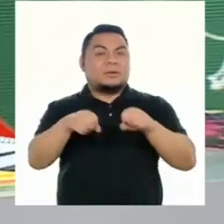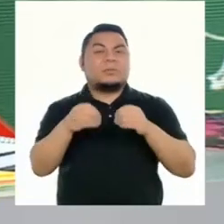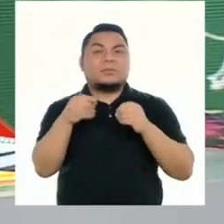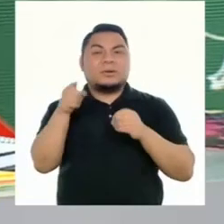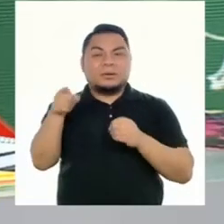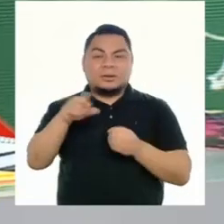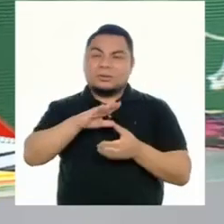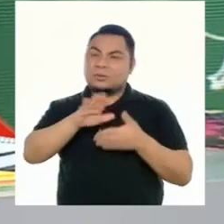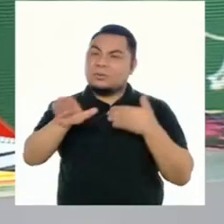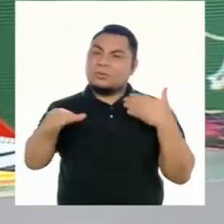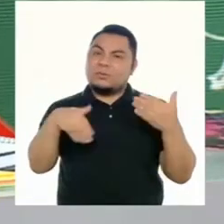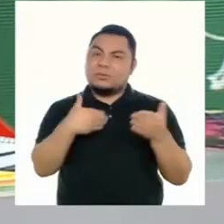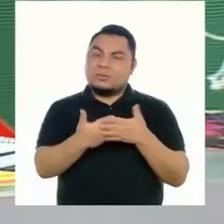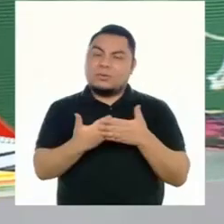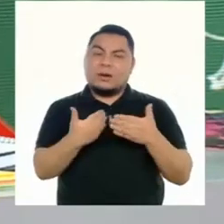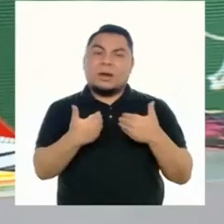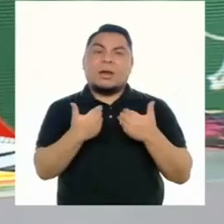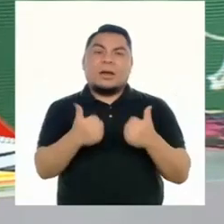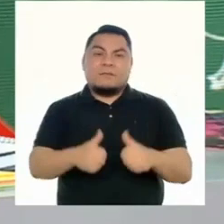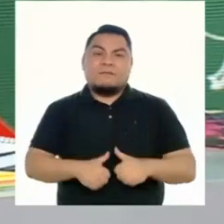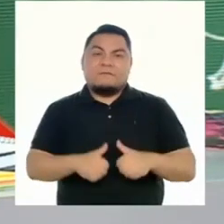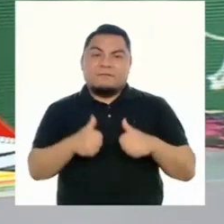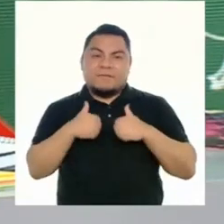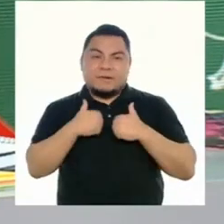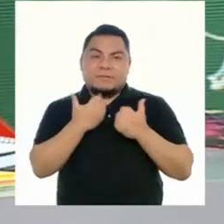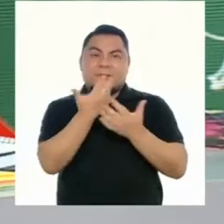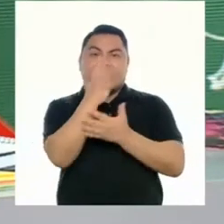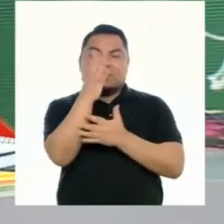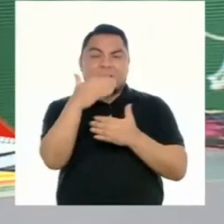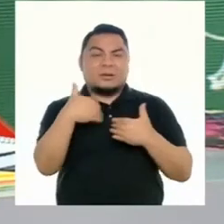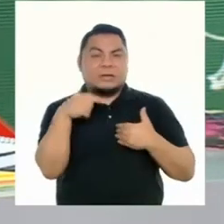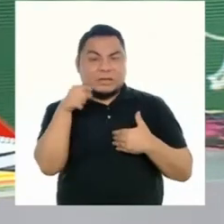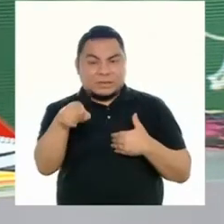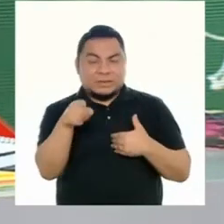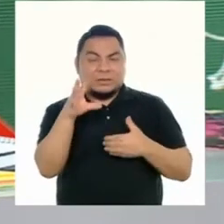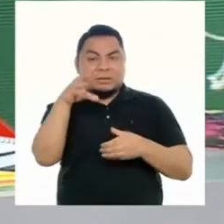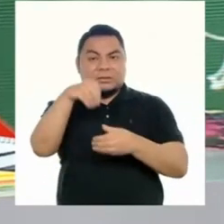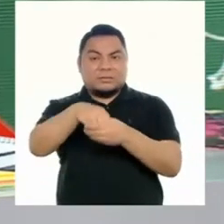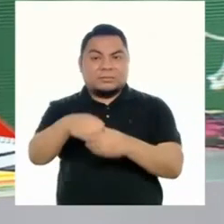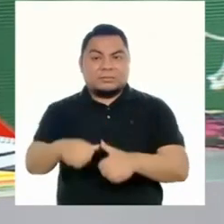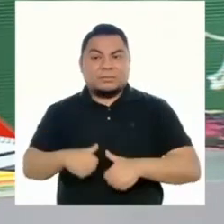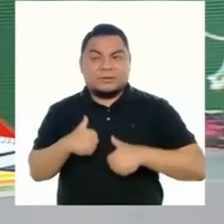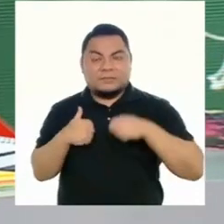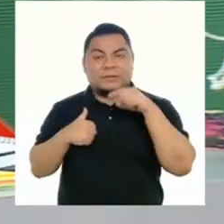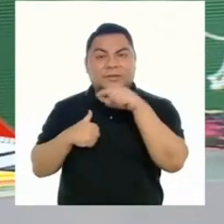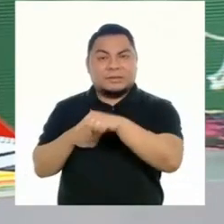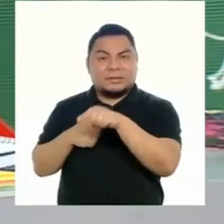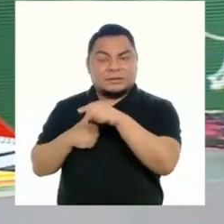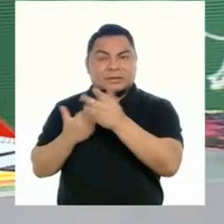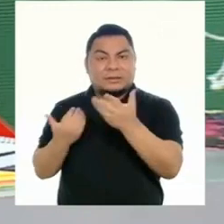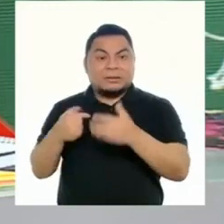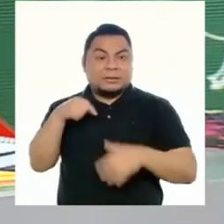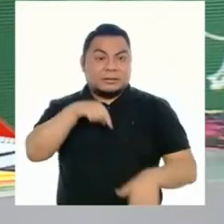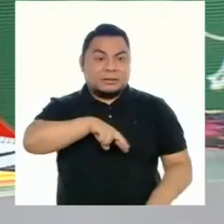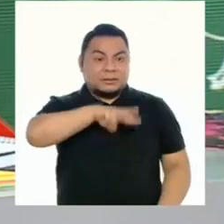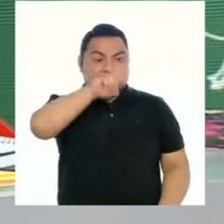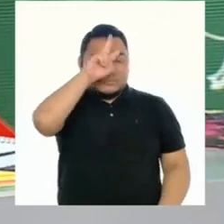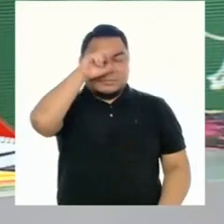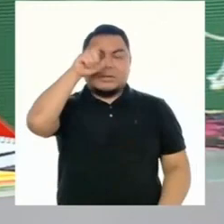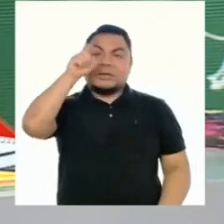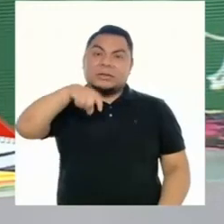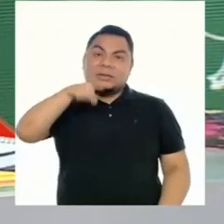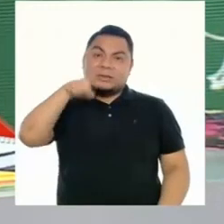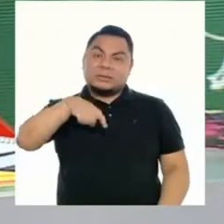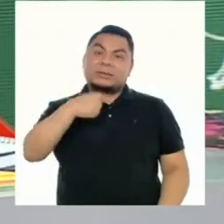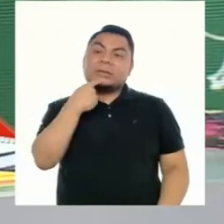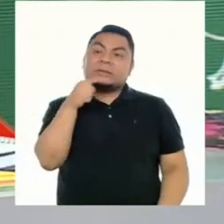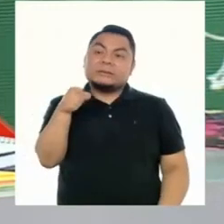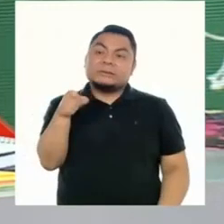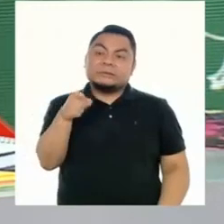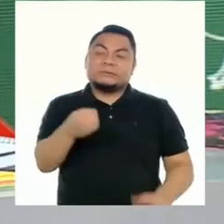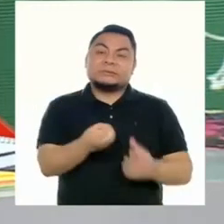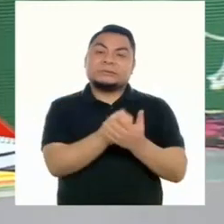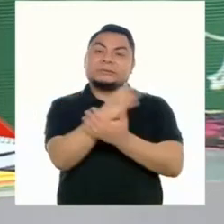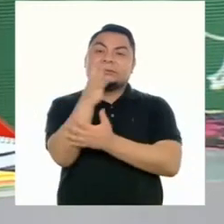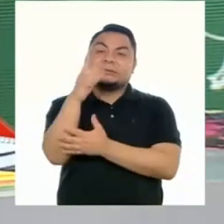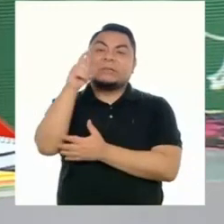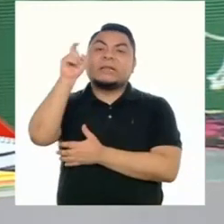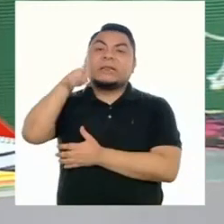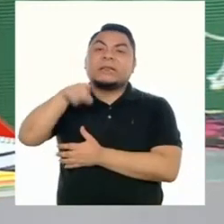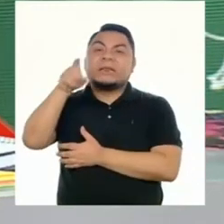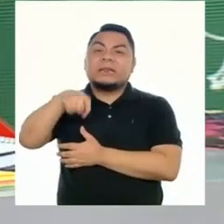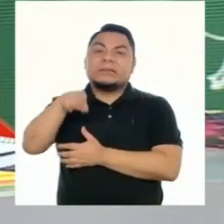todos los organismos vivos y los ecosistemas donde se encuentra. Además, en nuestro país dependemos de esa